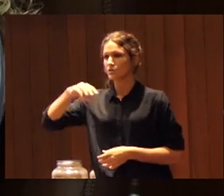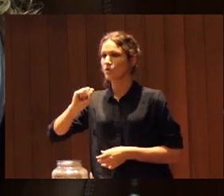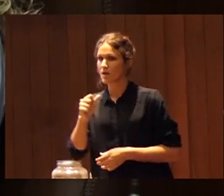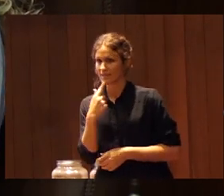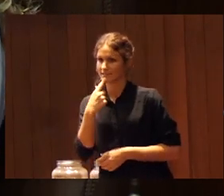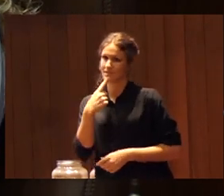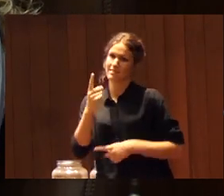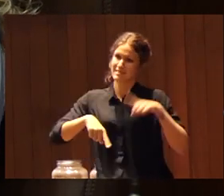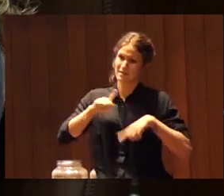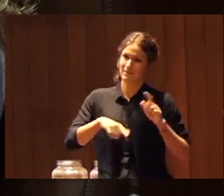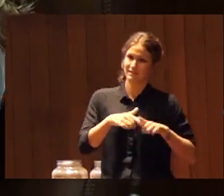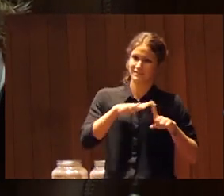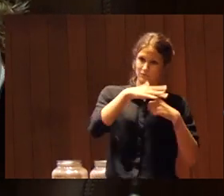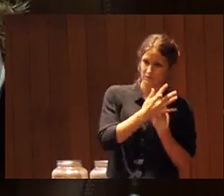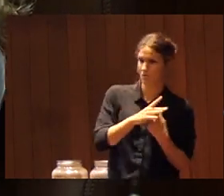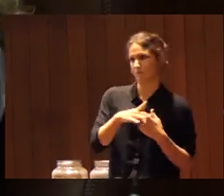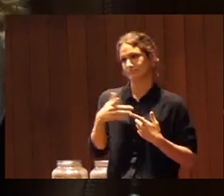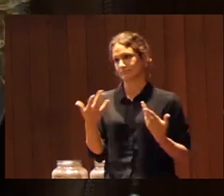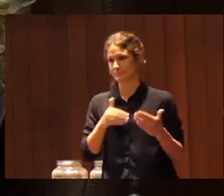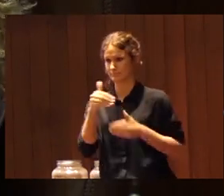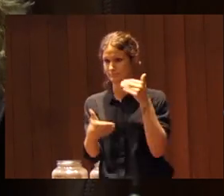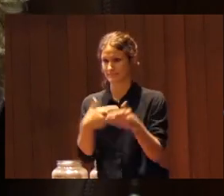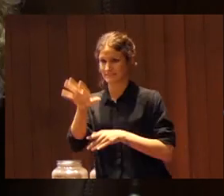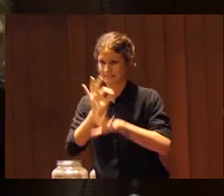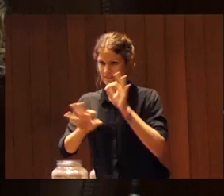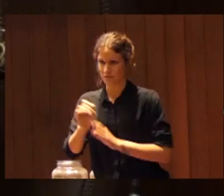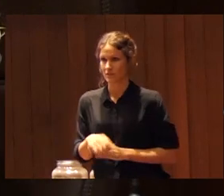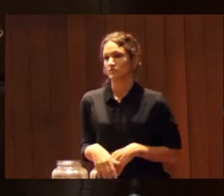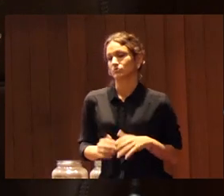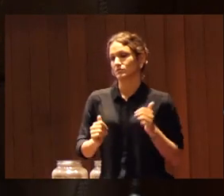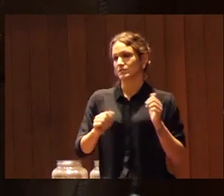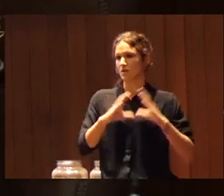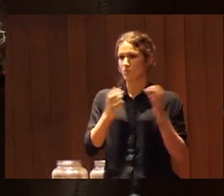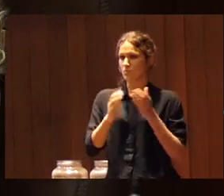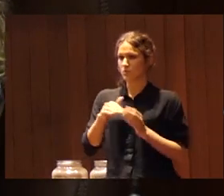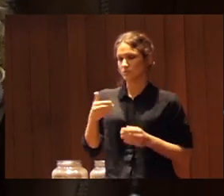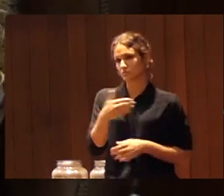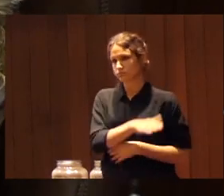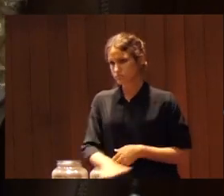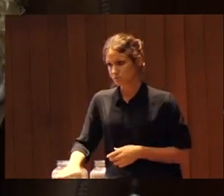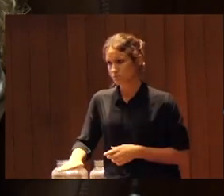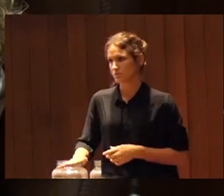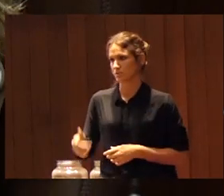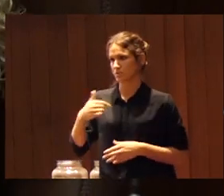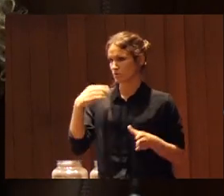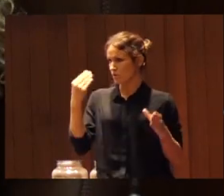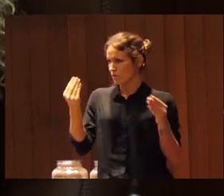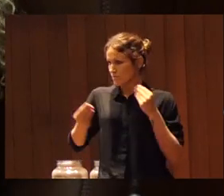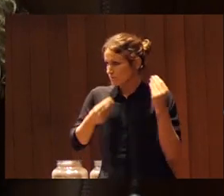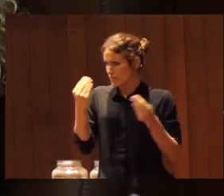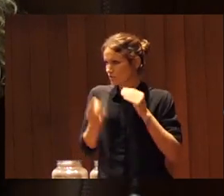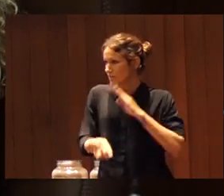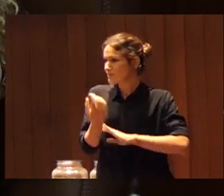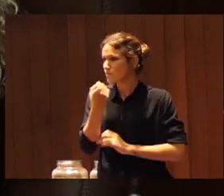decisiones que se van tomando y en las categorías inferiores yo estoy a favor de que no se generen pero hay ciertos momentos en el deporte